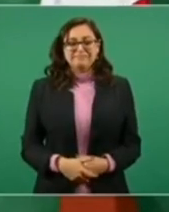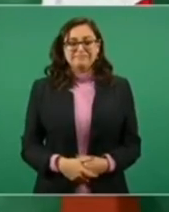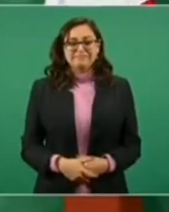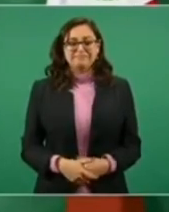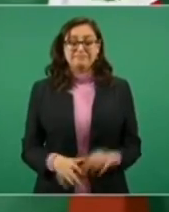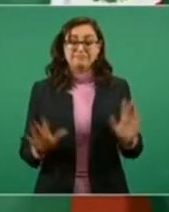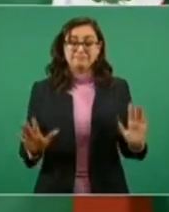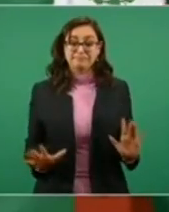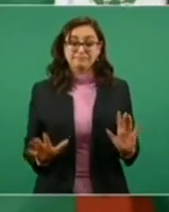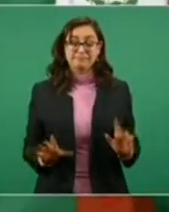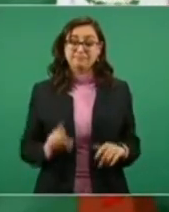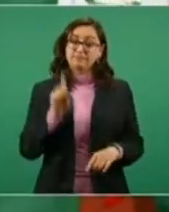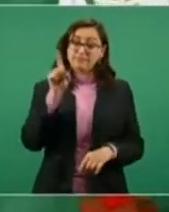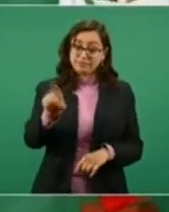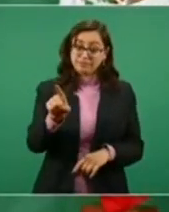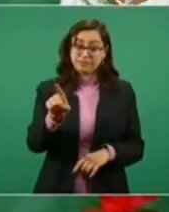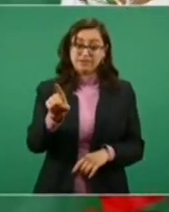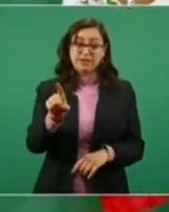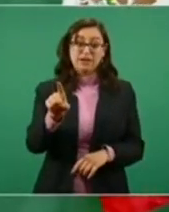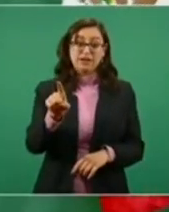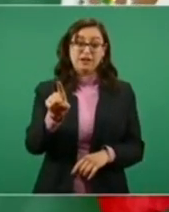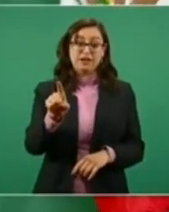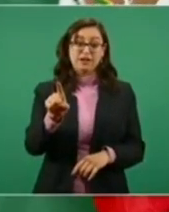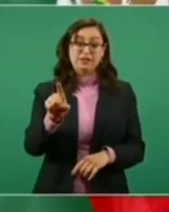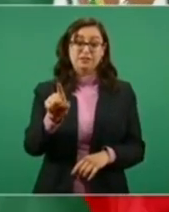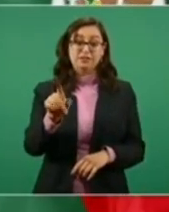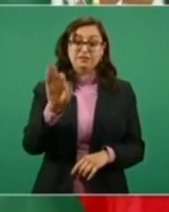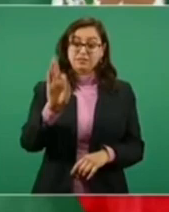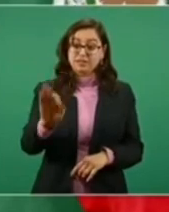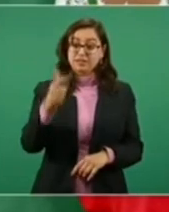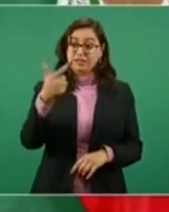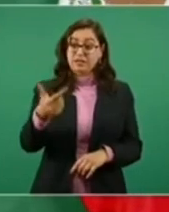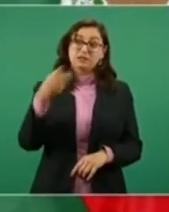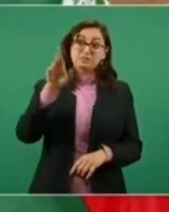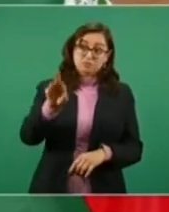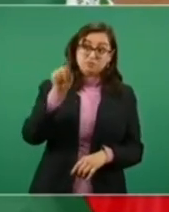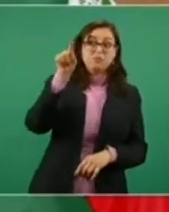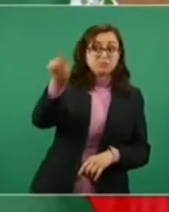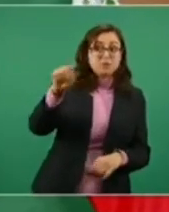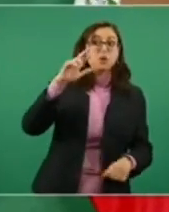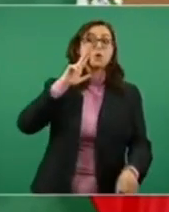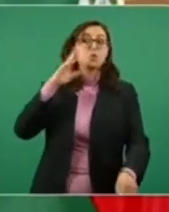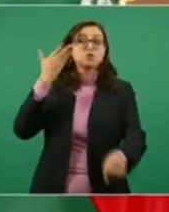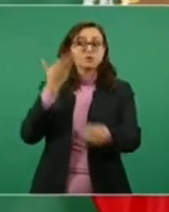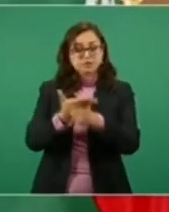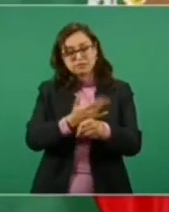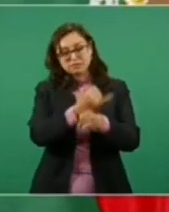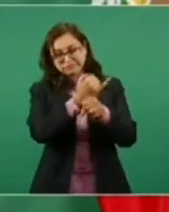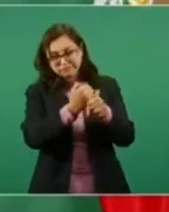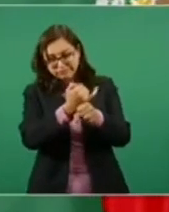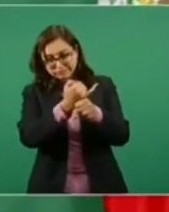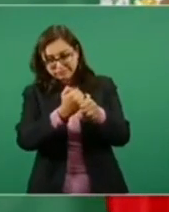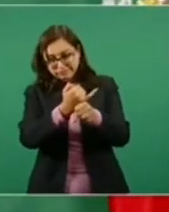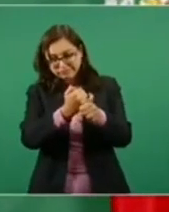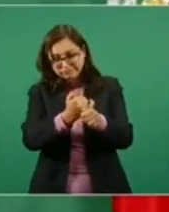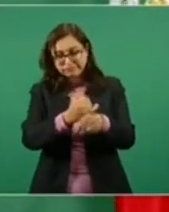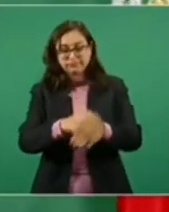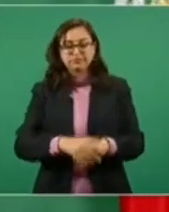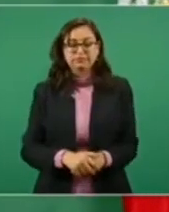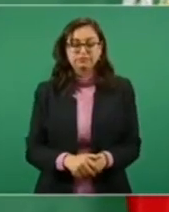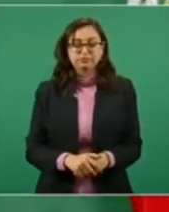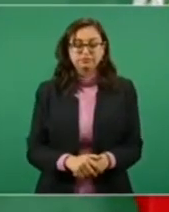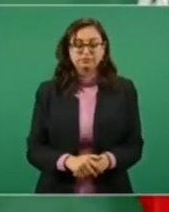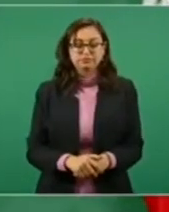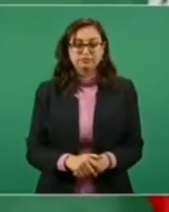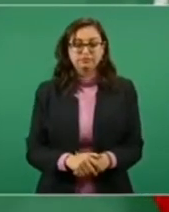Eso corresponde a la fiscalía y tiene que